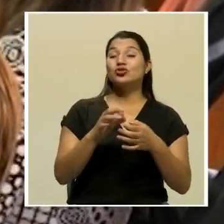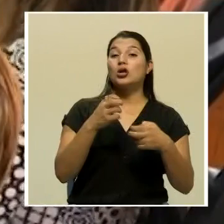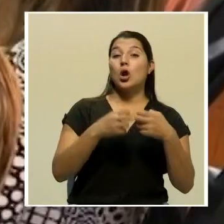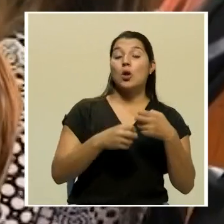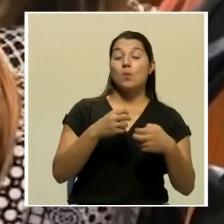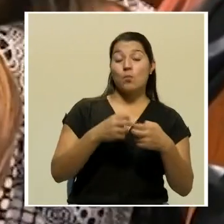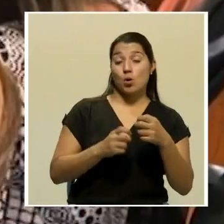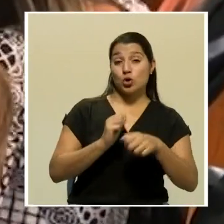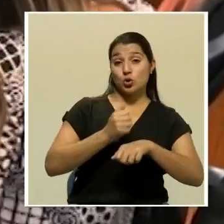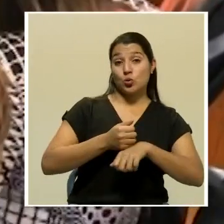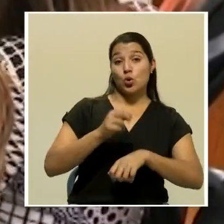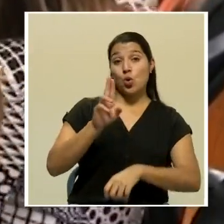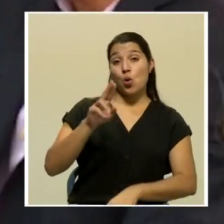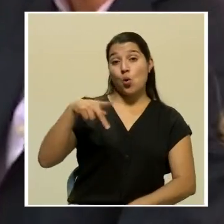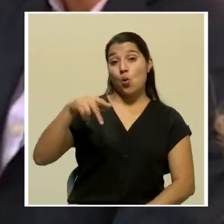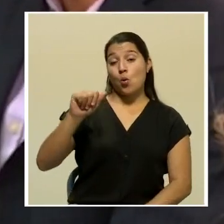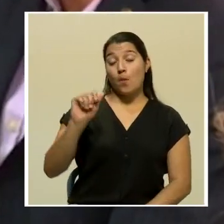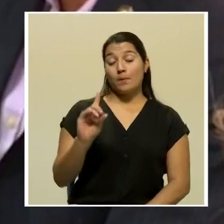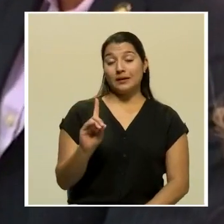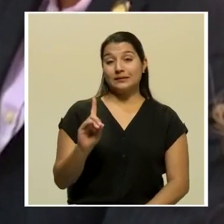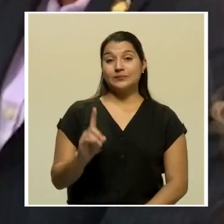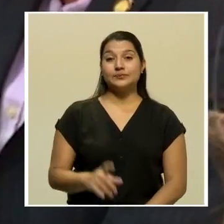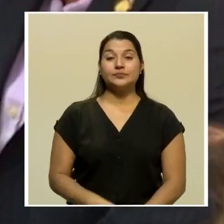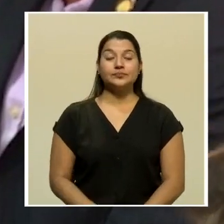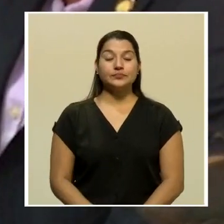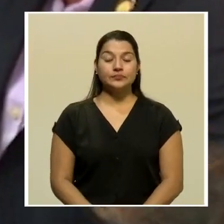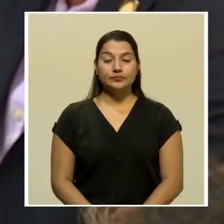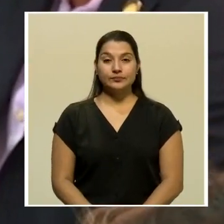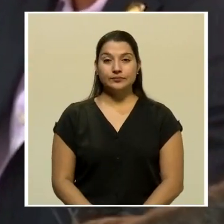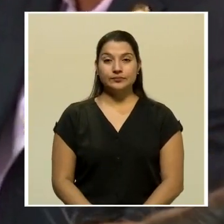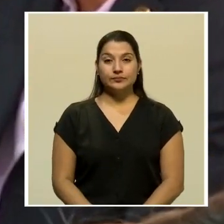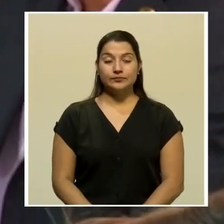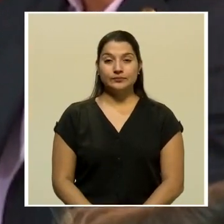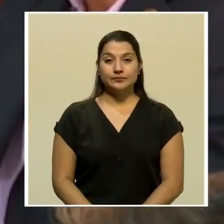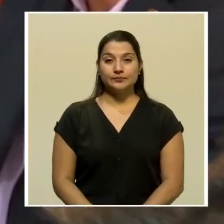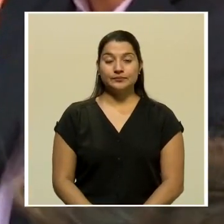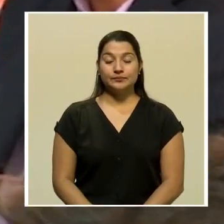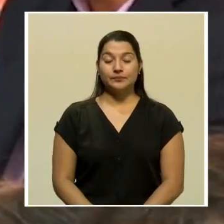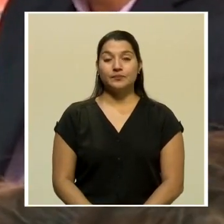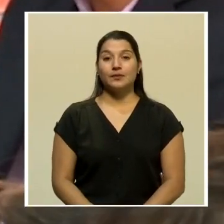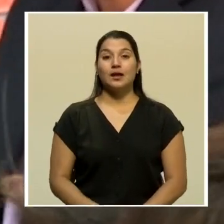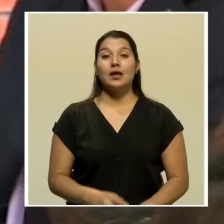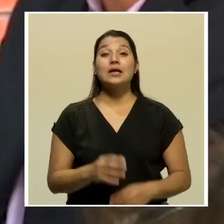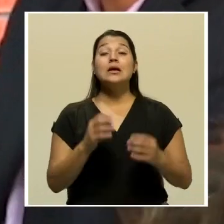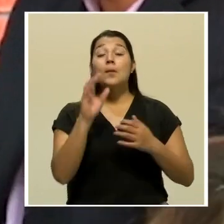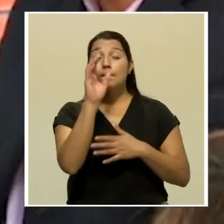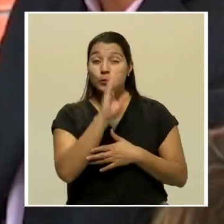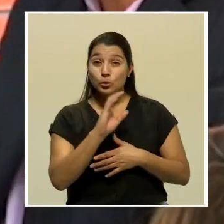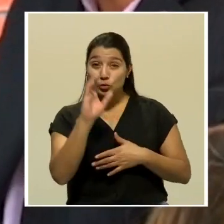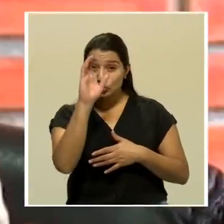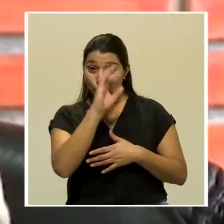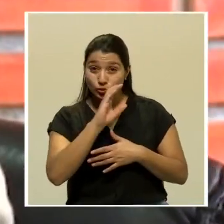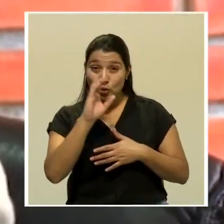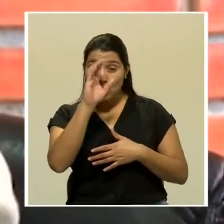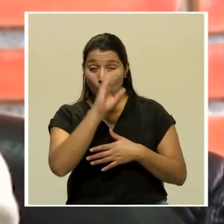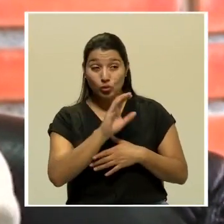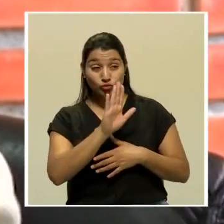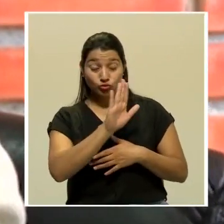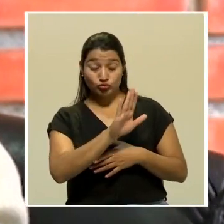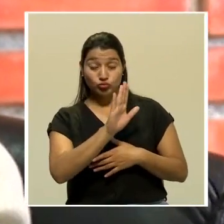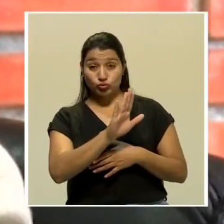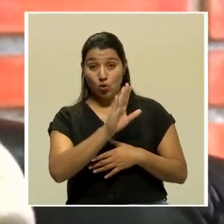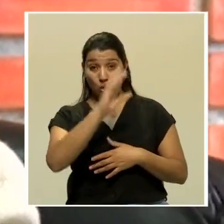Unidad Presidencial de Análisis de Datos, la UPAD. A pesar de que se buscó una reacción de la